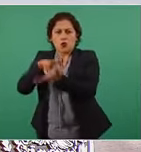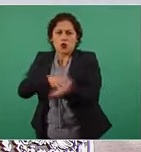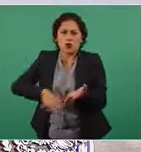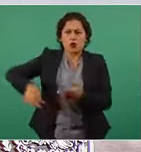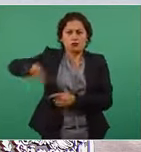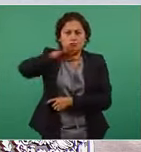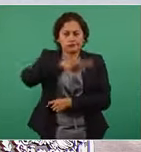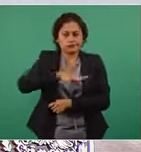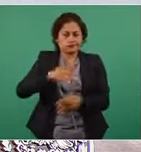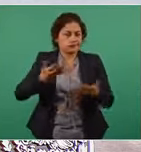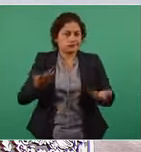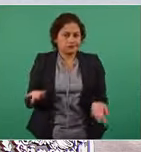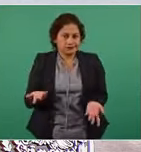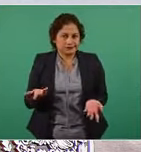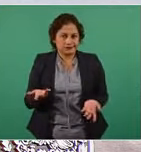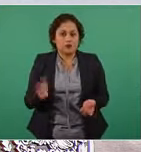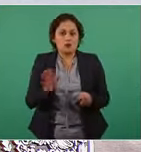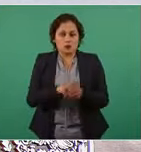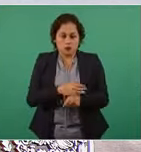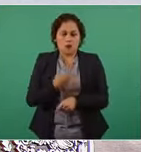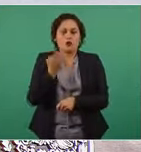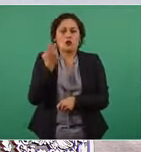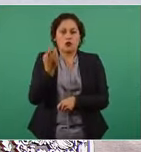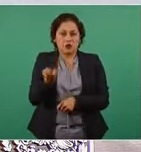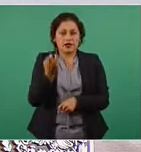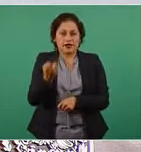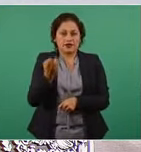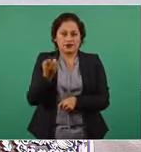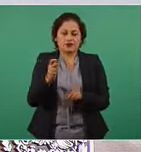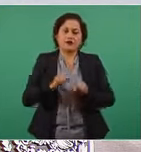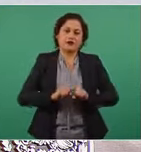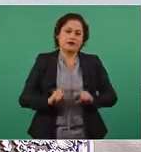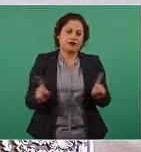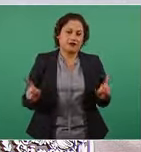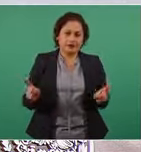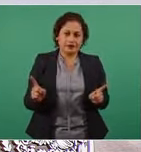entonces eso hace la diferencia